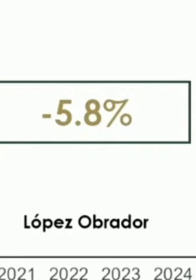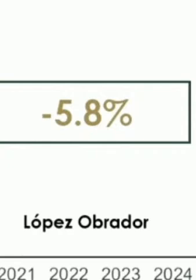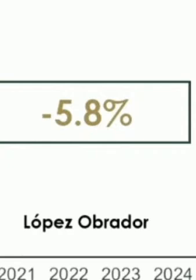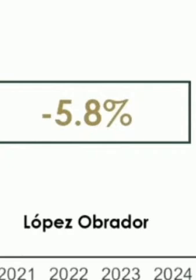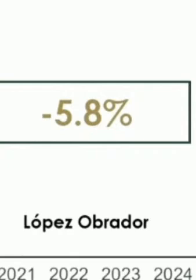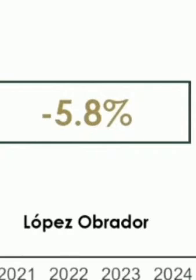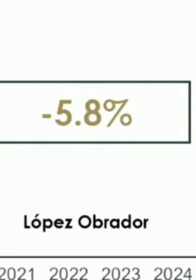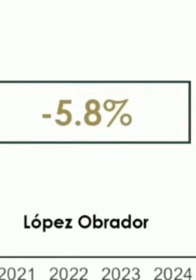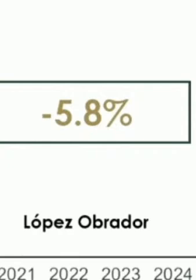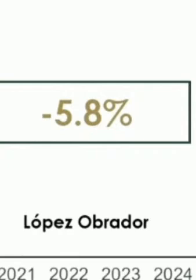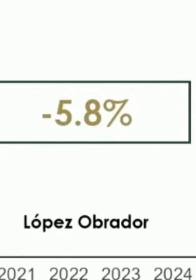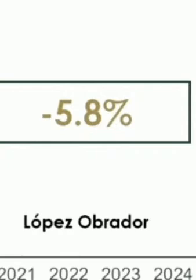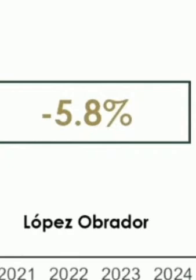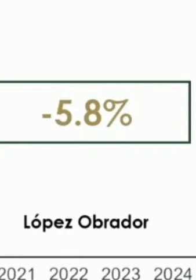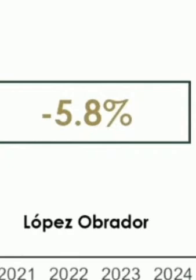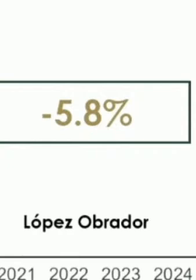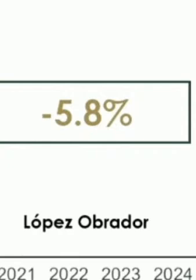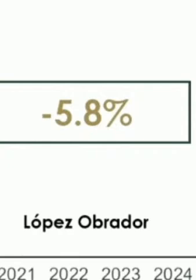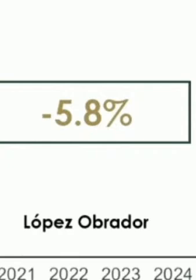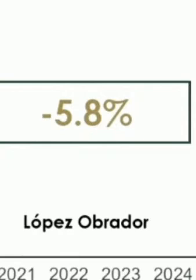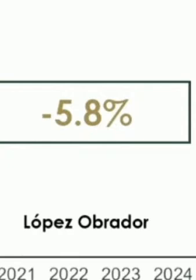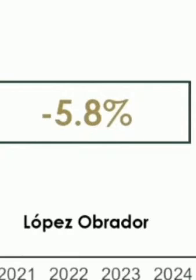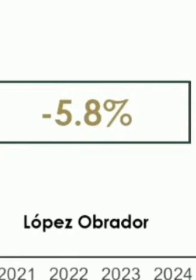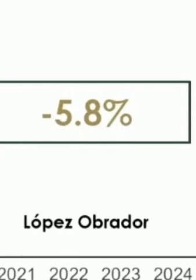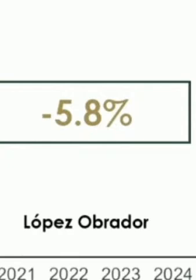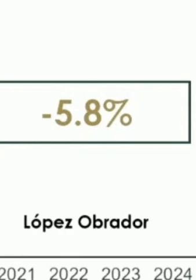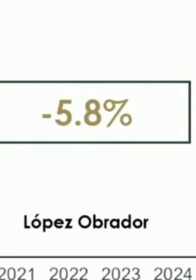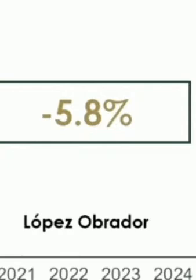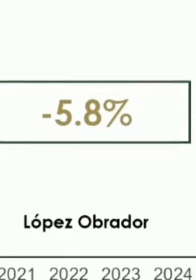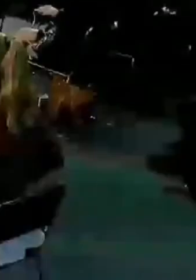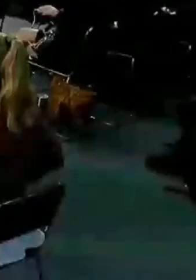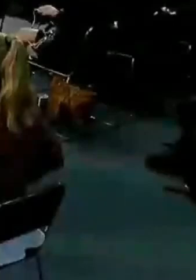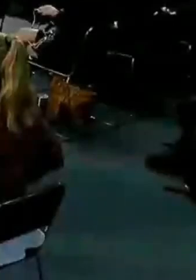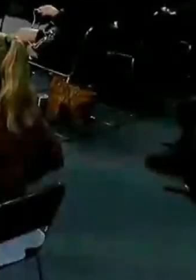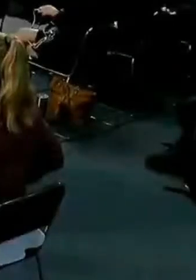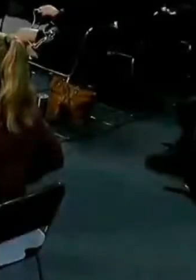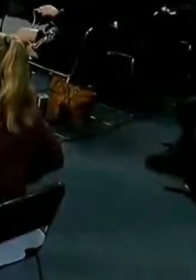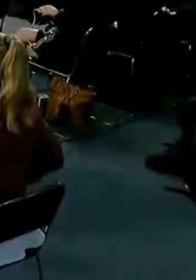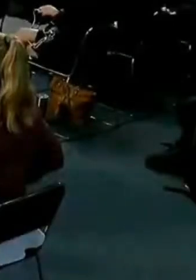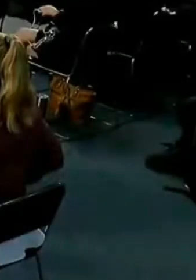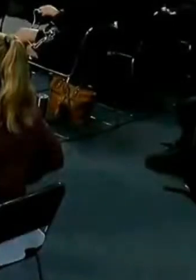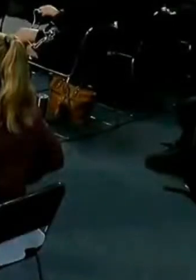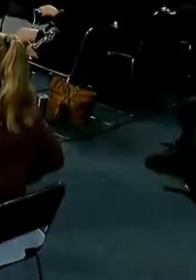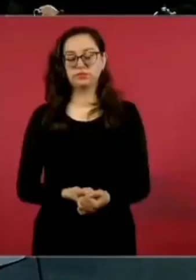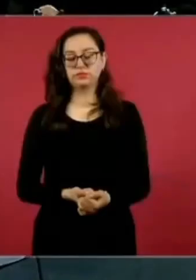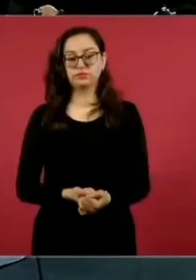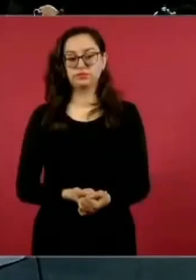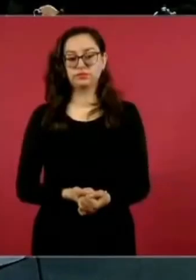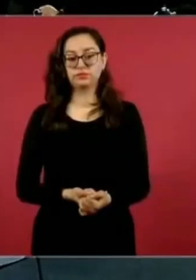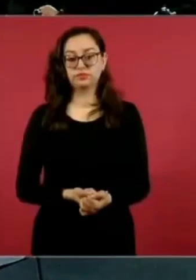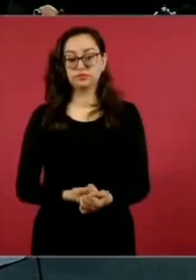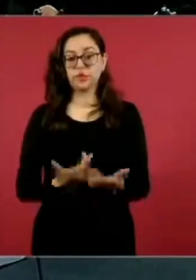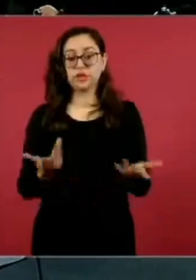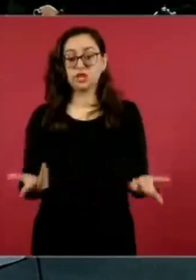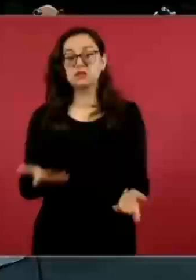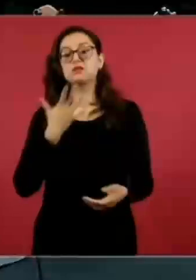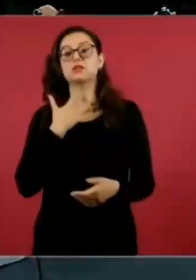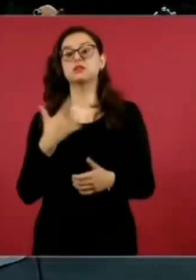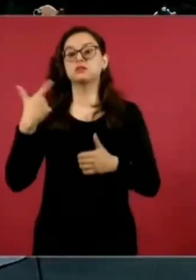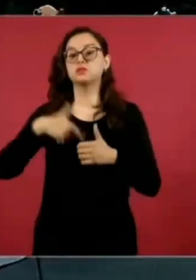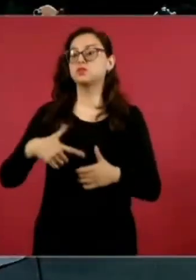por empezar a comprar cuando mucho